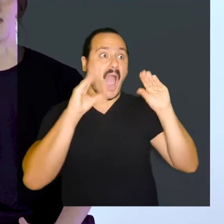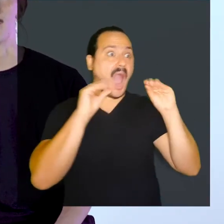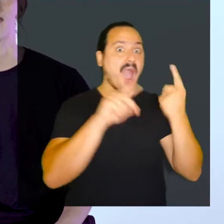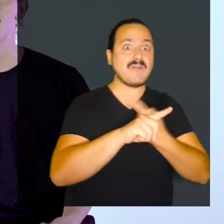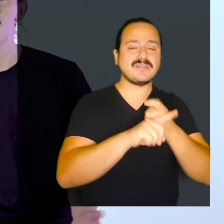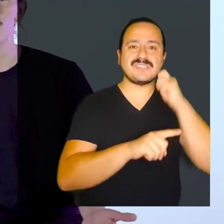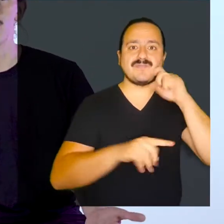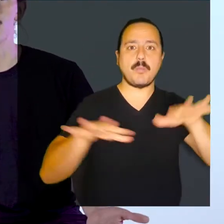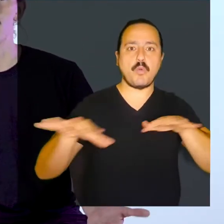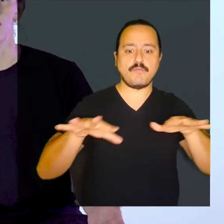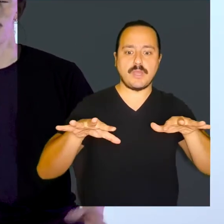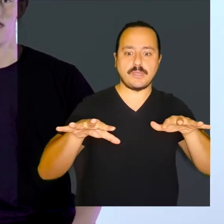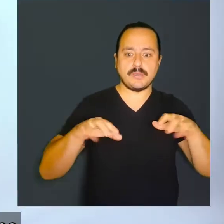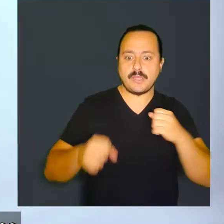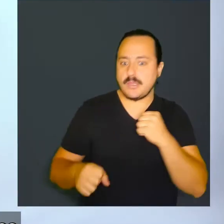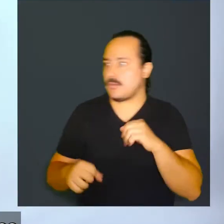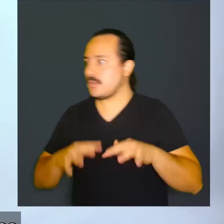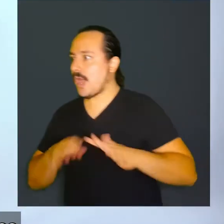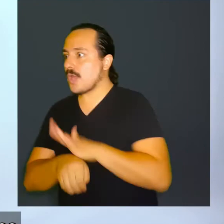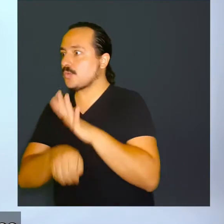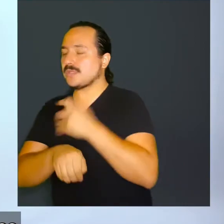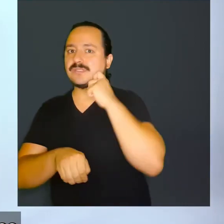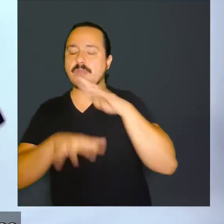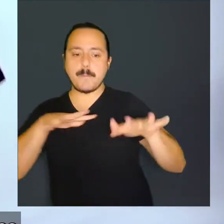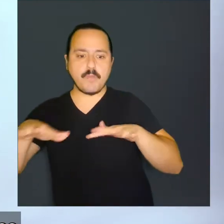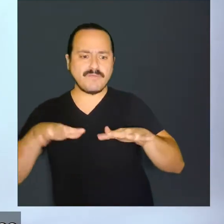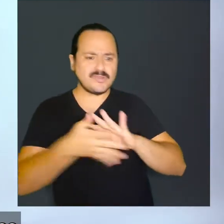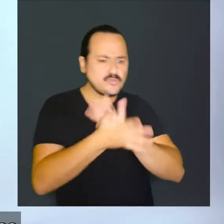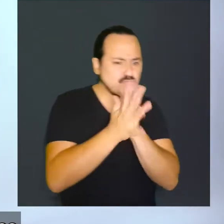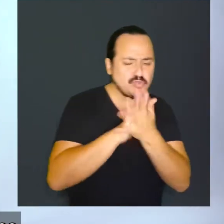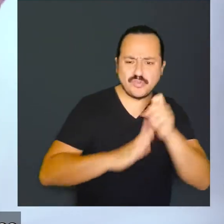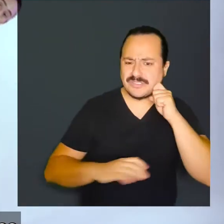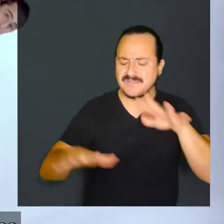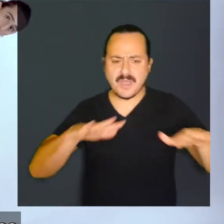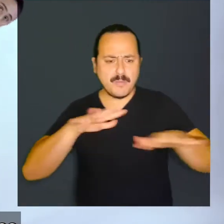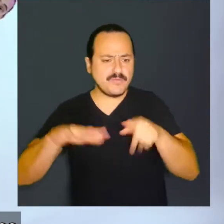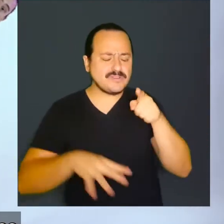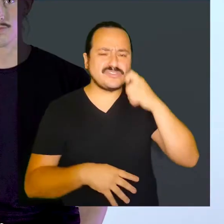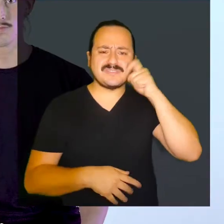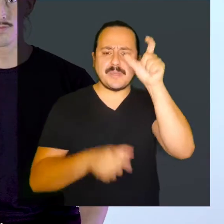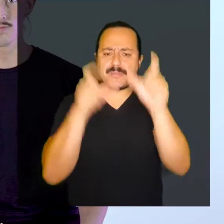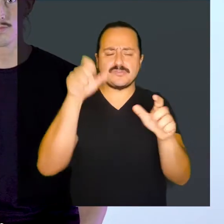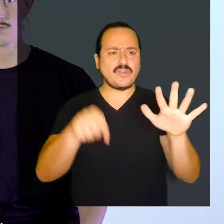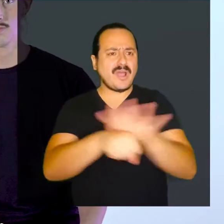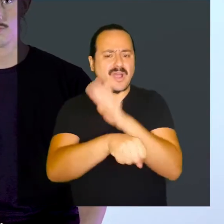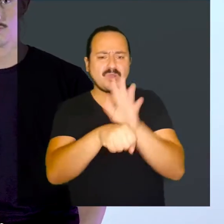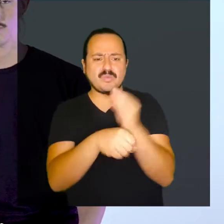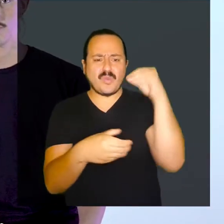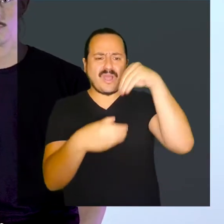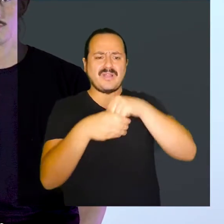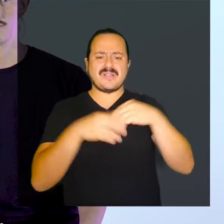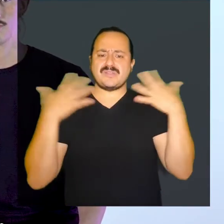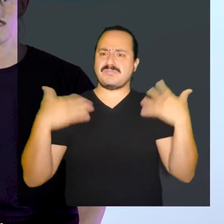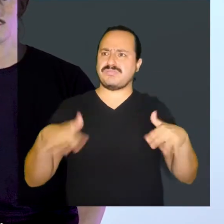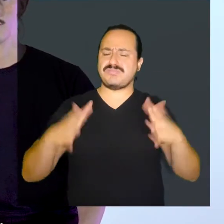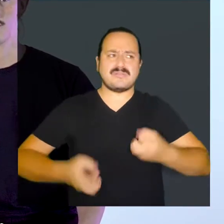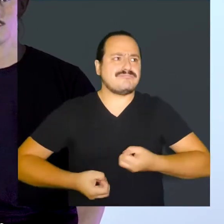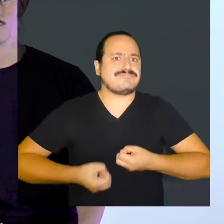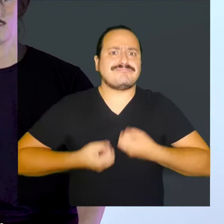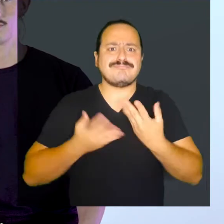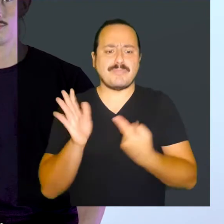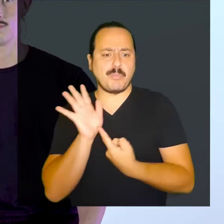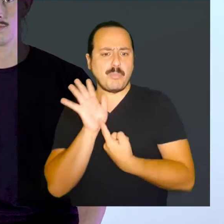es moverse Todo implica el cuerpo Es por eso que los actores debemos mantenernos entrenados Con el cuerpo podemos expresar distintas